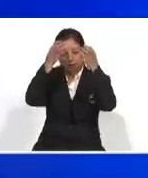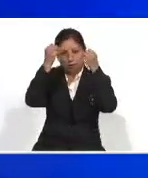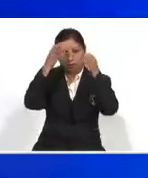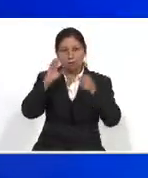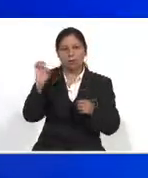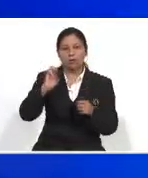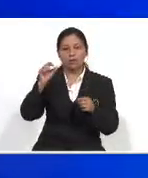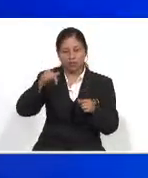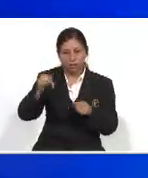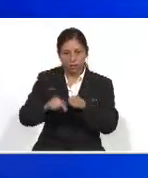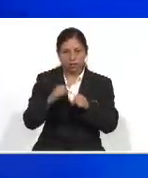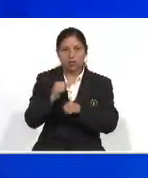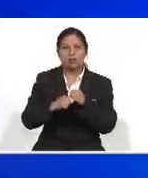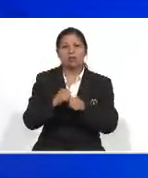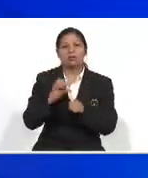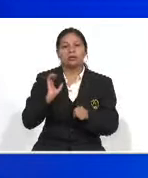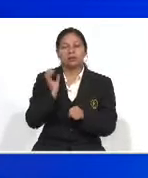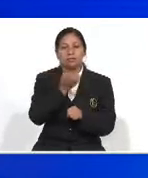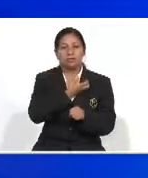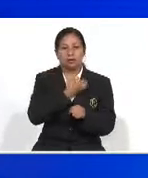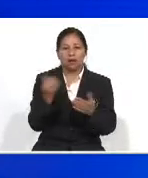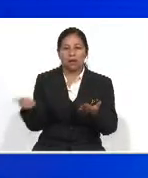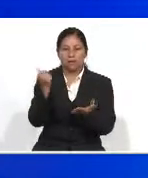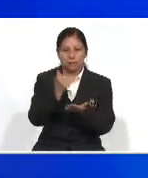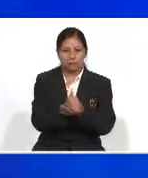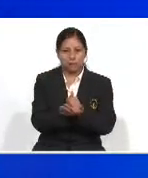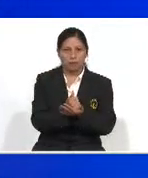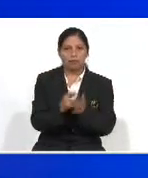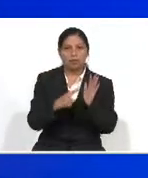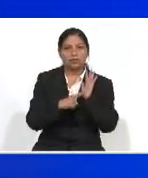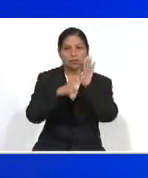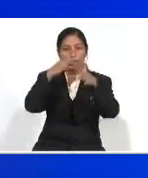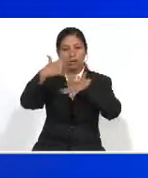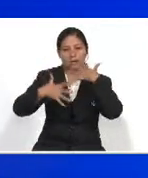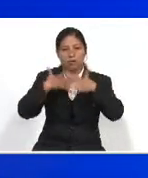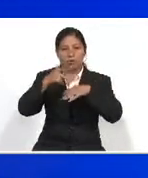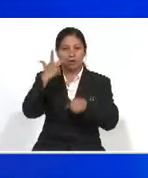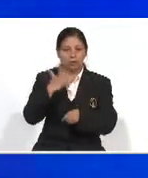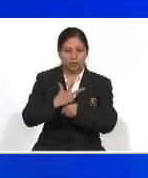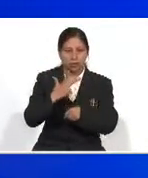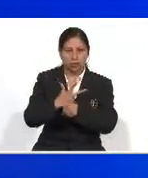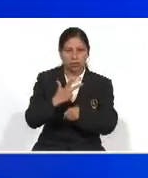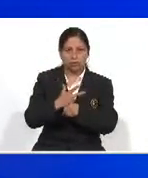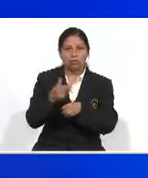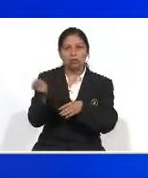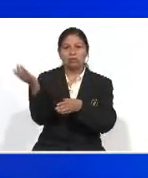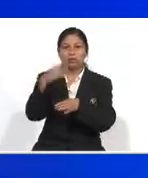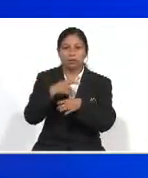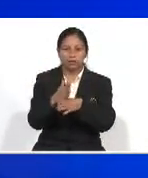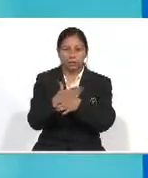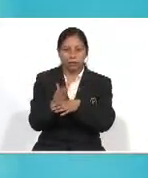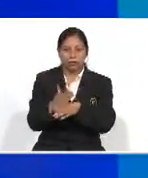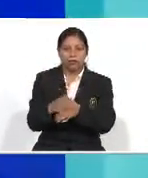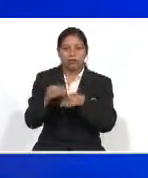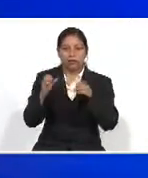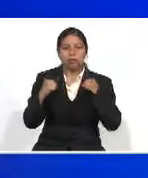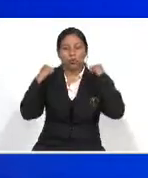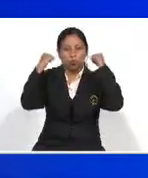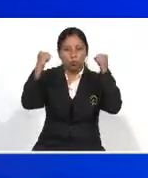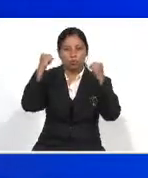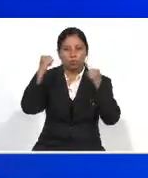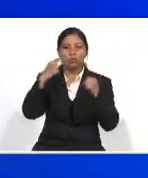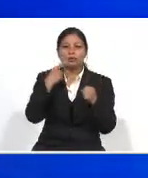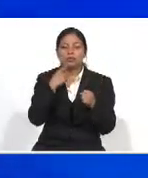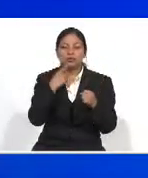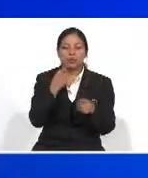En enero de este año El Congreso de la República Aprobó el decreto Que reconoce La lengua de señas En Guatemala Te compartimos Cuáles han sido Sus logros Y